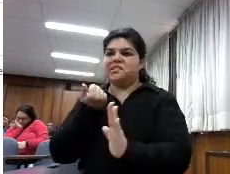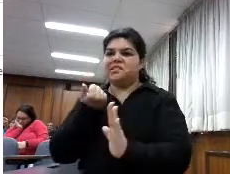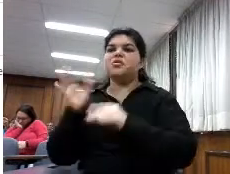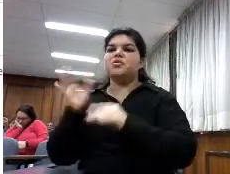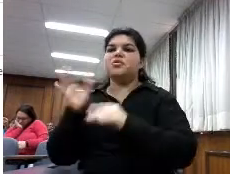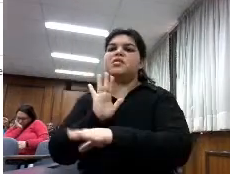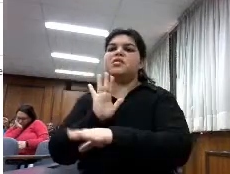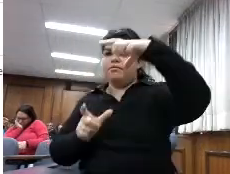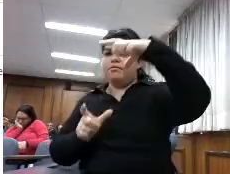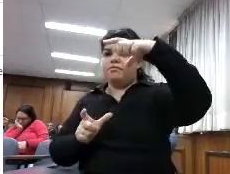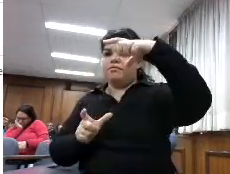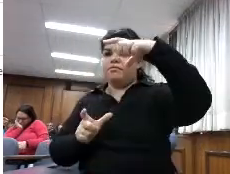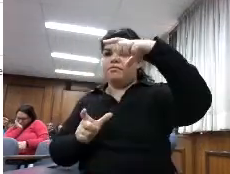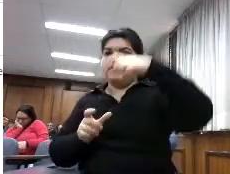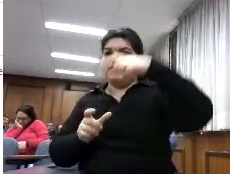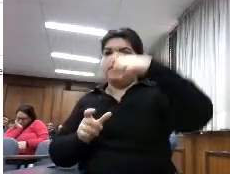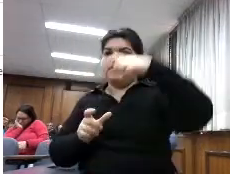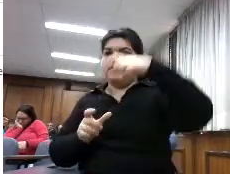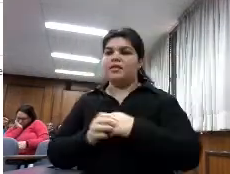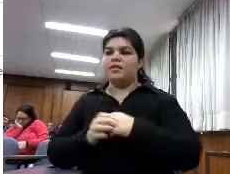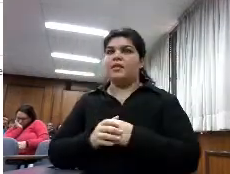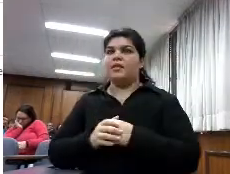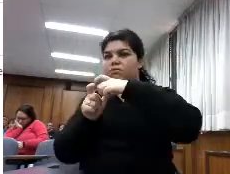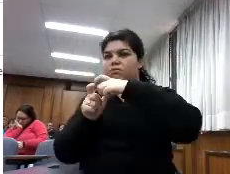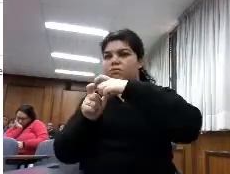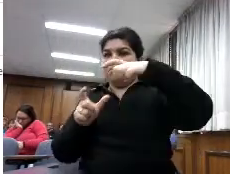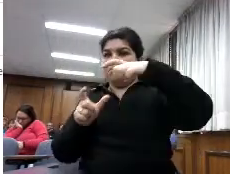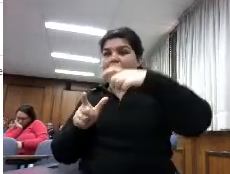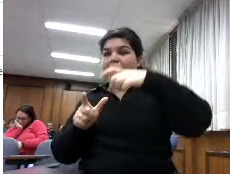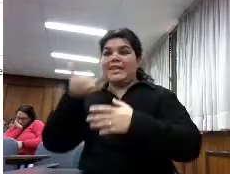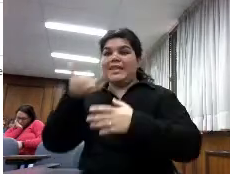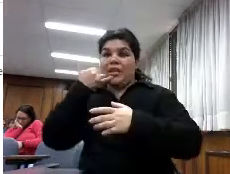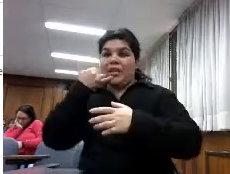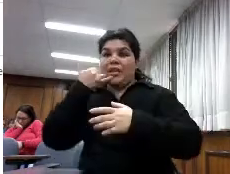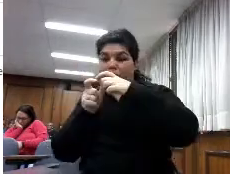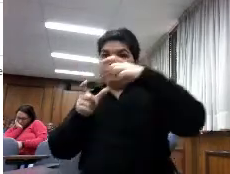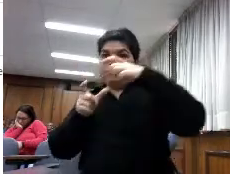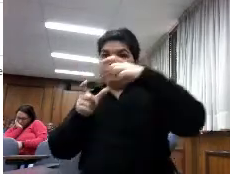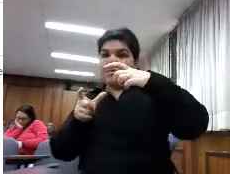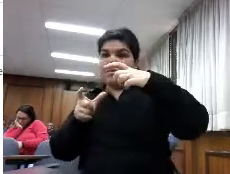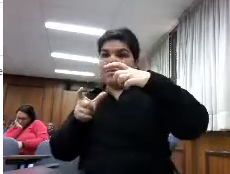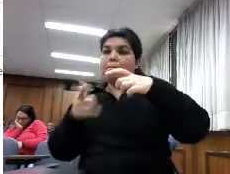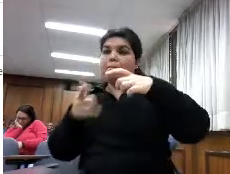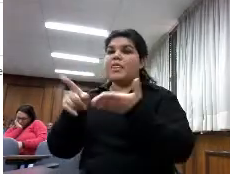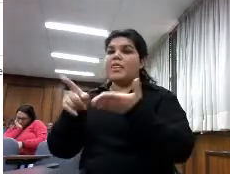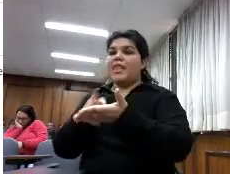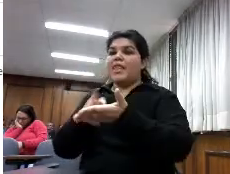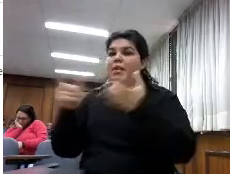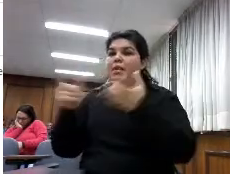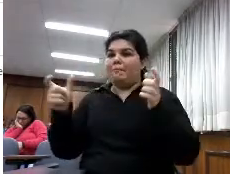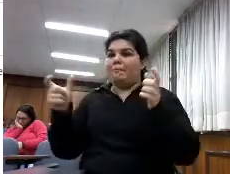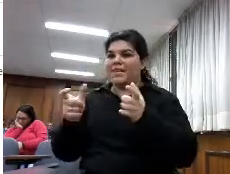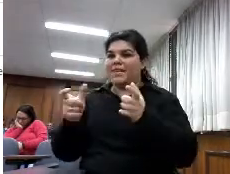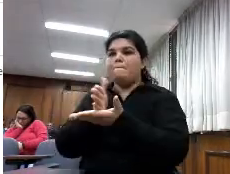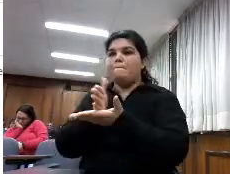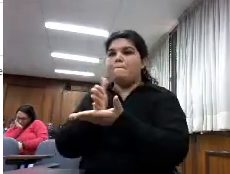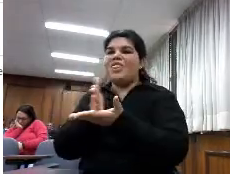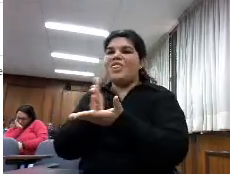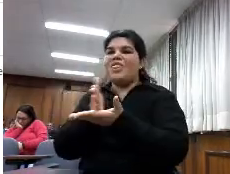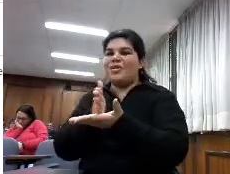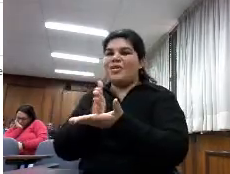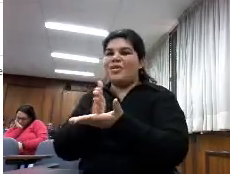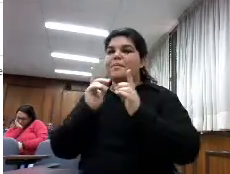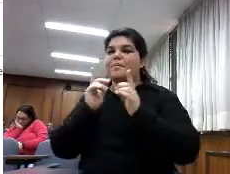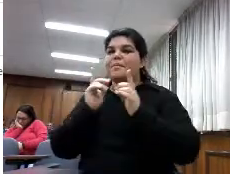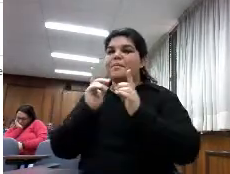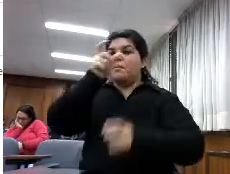fables que es un poquito más grande que un teléfono pero más pequeño que una tableta por lo tanto cada vez más gente está leyendo en el